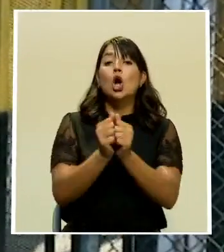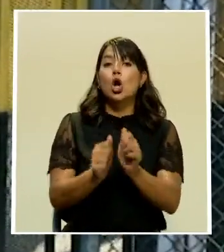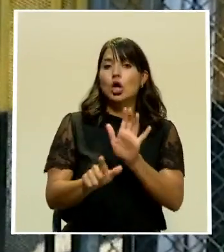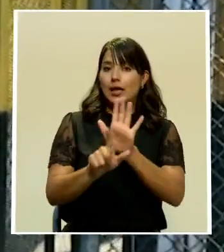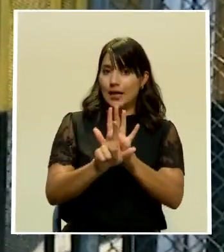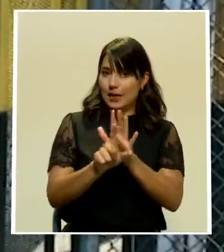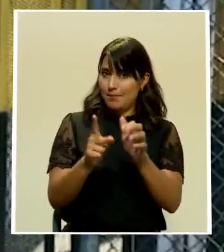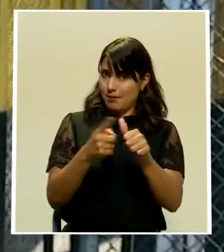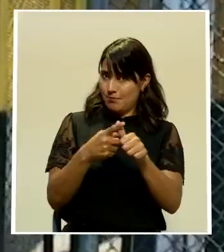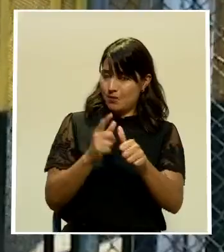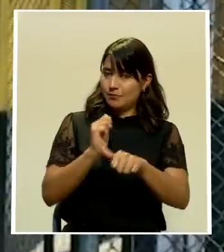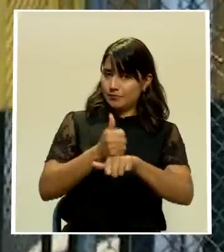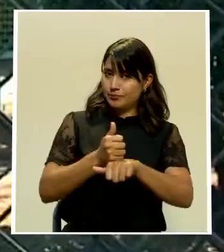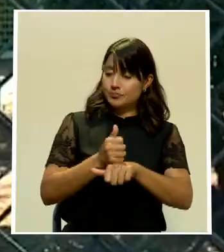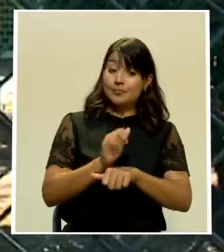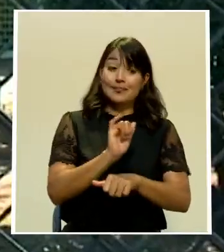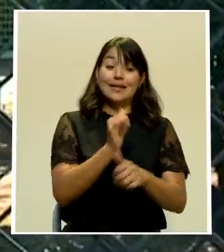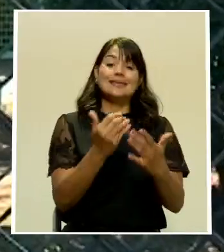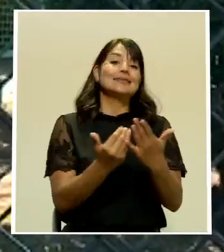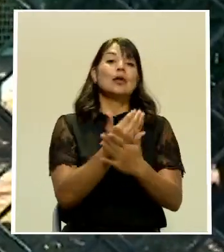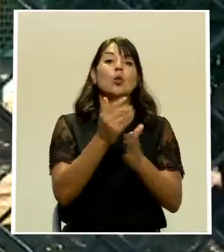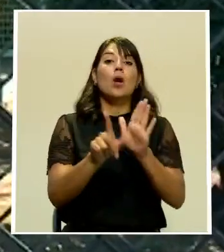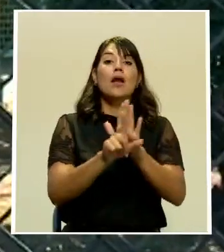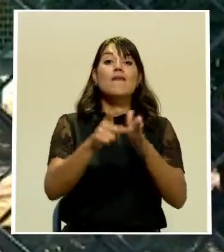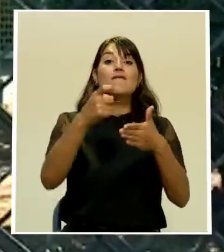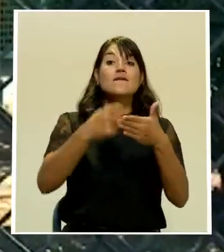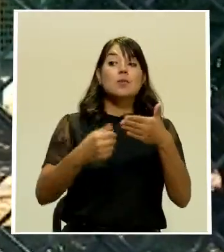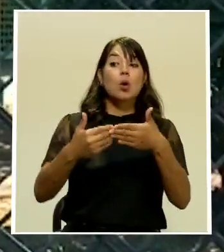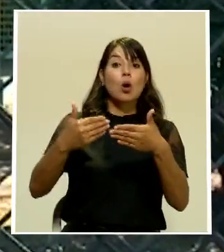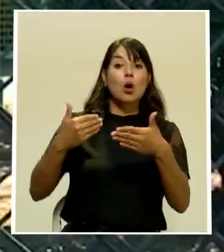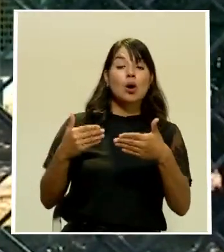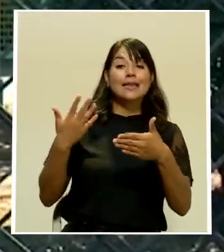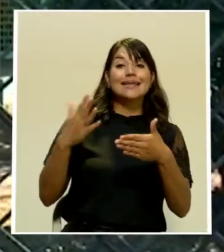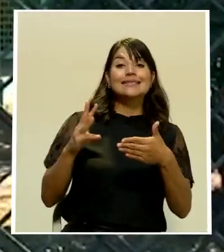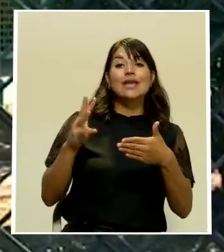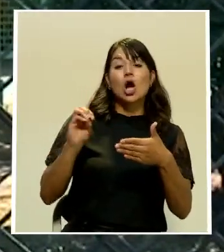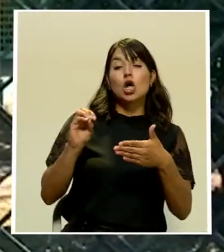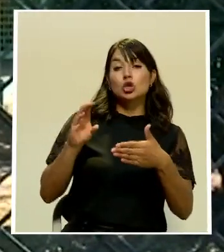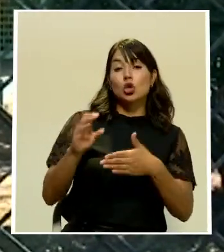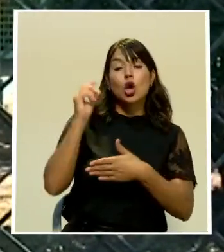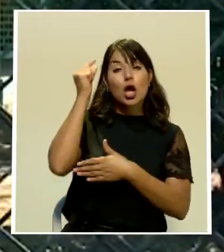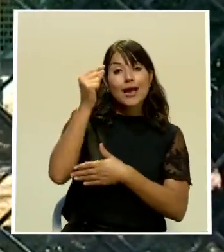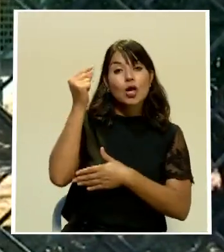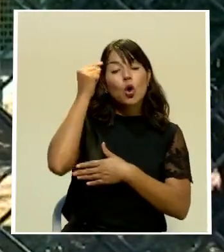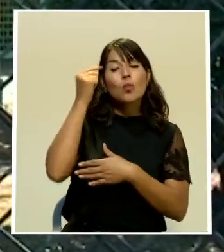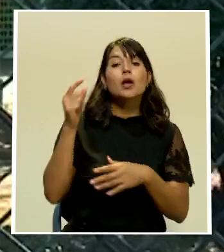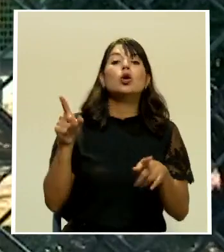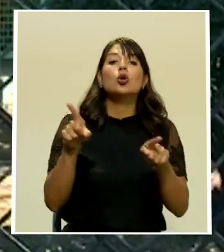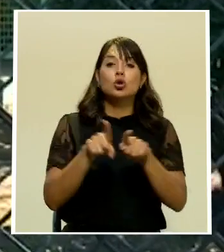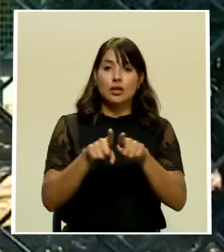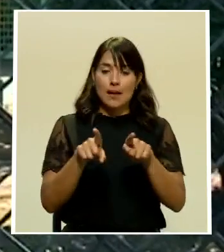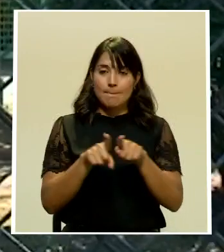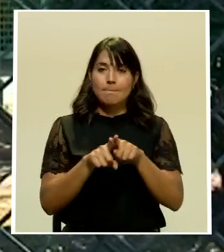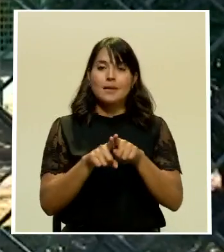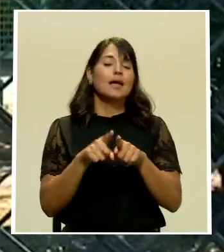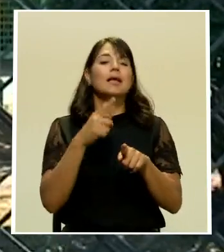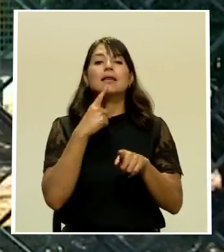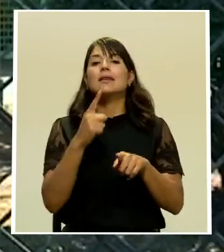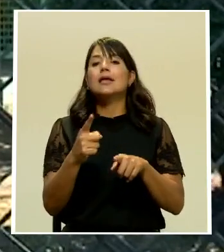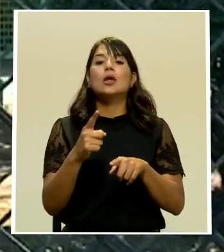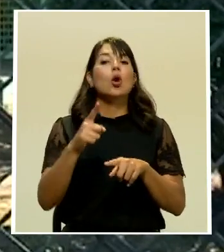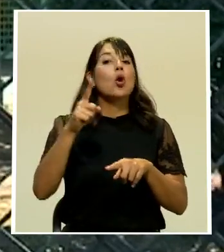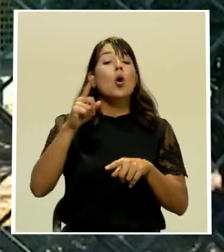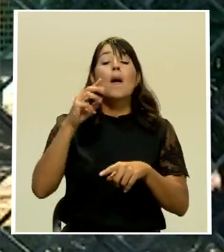En esta nueva convención firmada el pasado 16 de octubre, el gobierno también renunció al cobro de 28